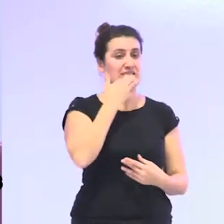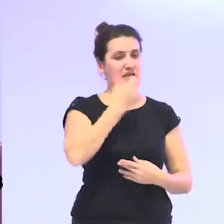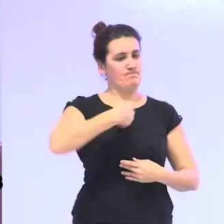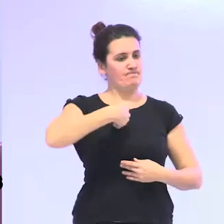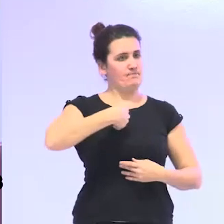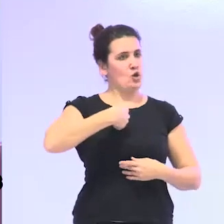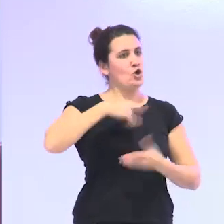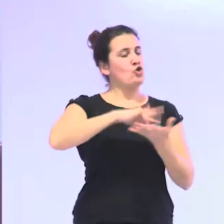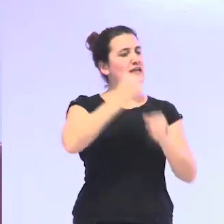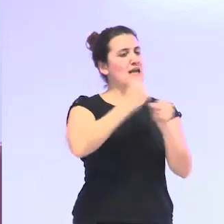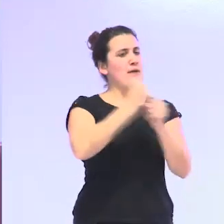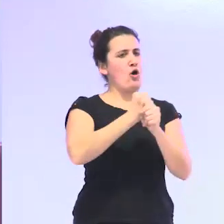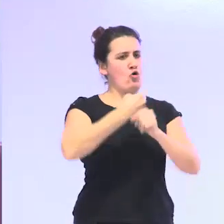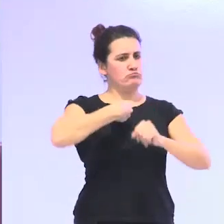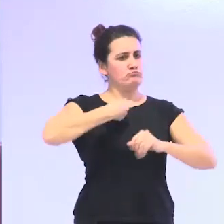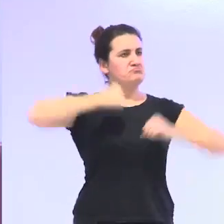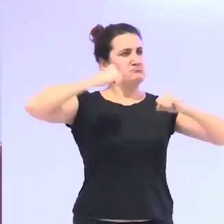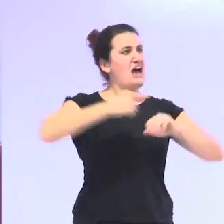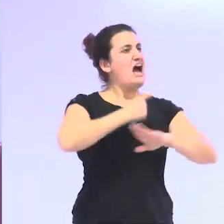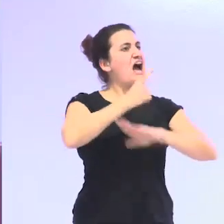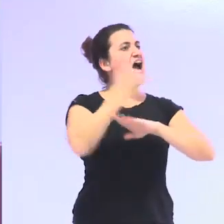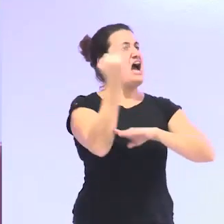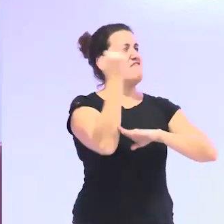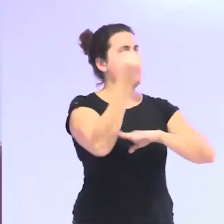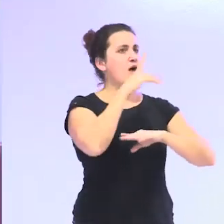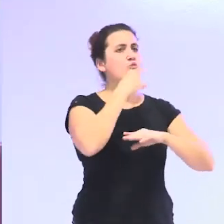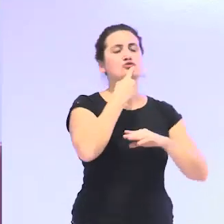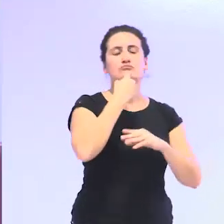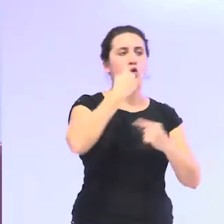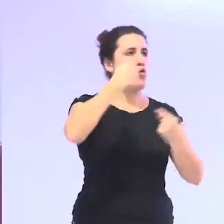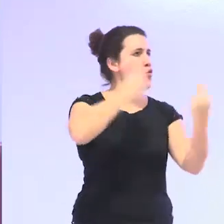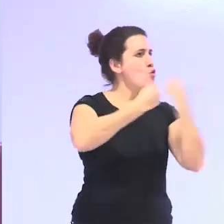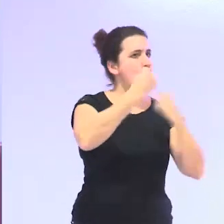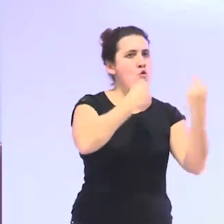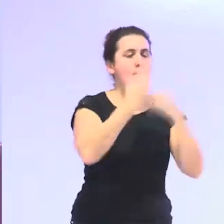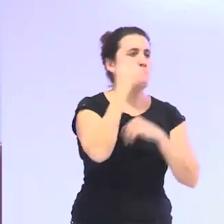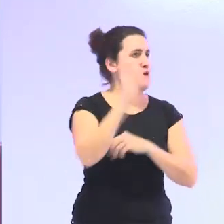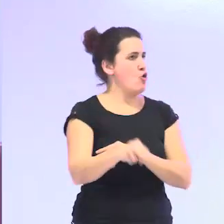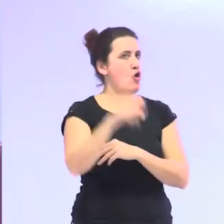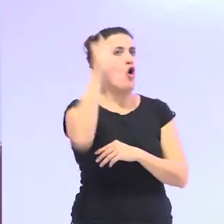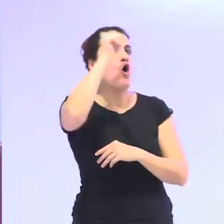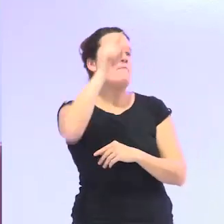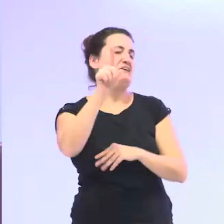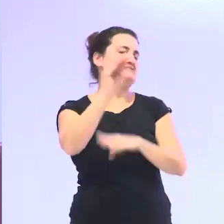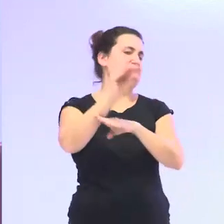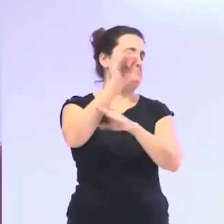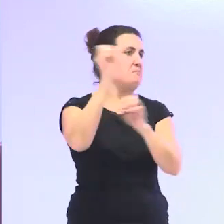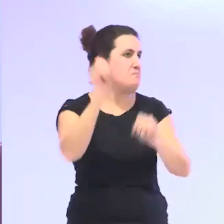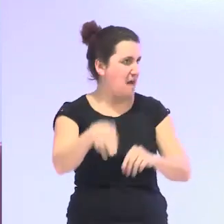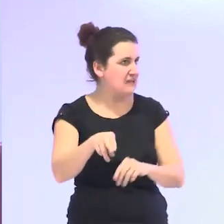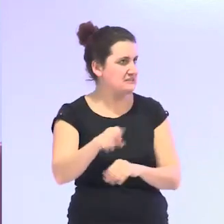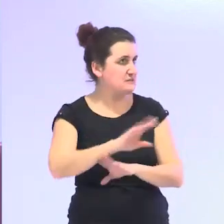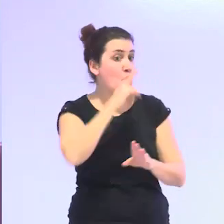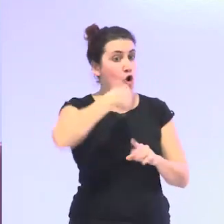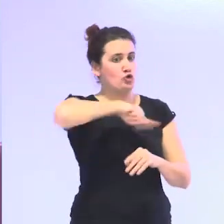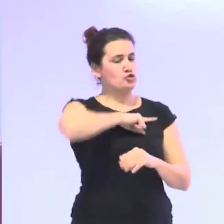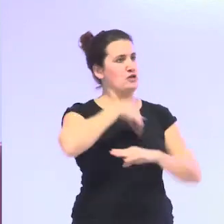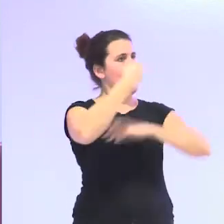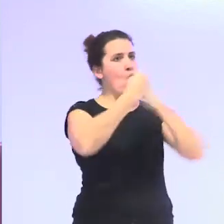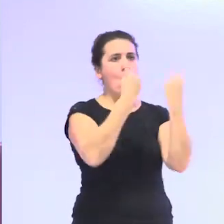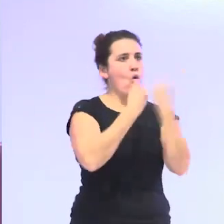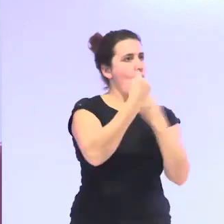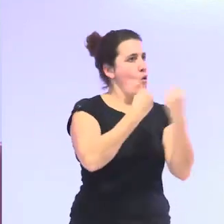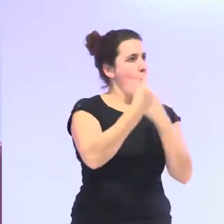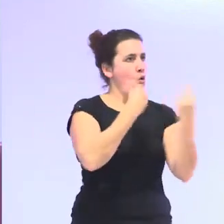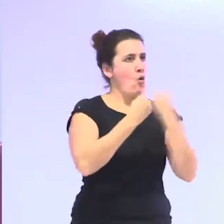responsabilidad se nos juzgan mucho más que a los hombres tenemos que demostrar que tenemos un pedazo de currículum para estar